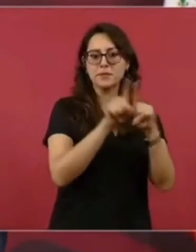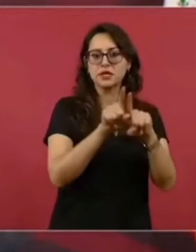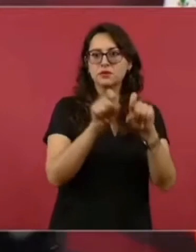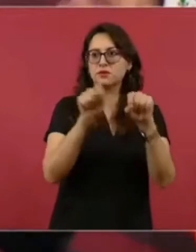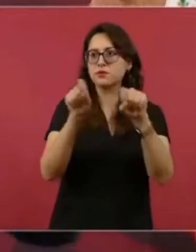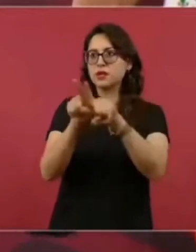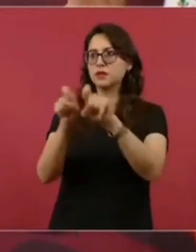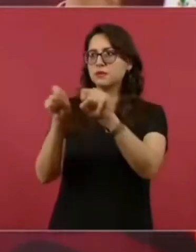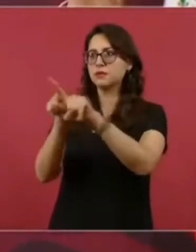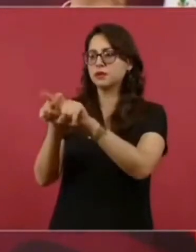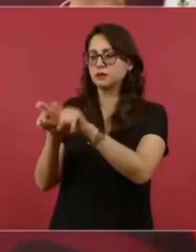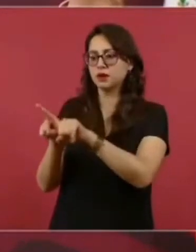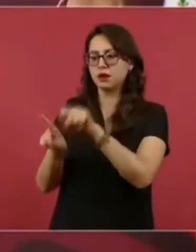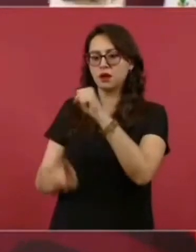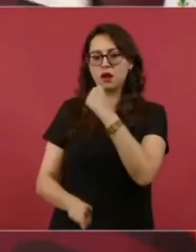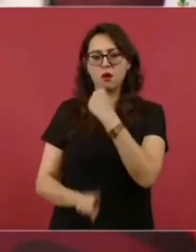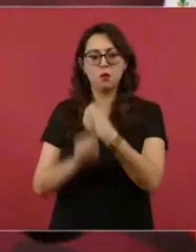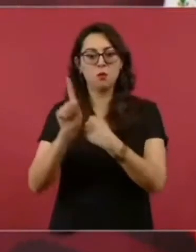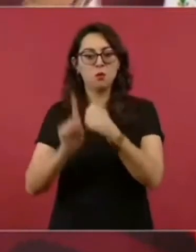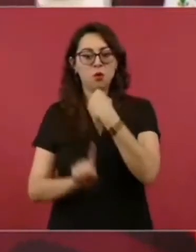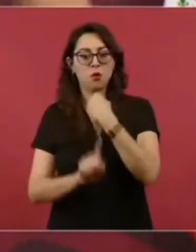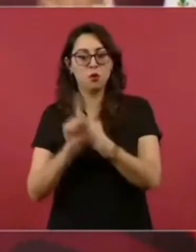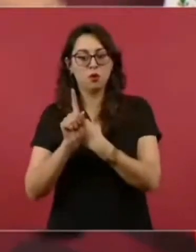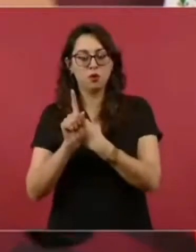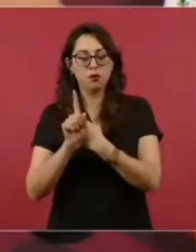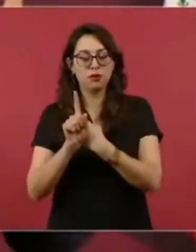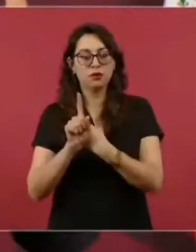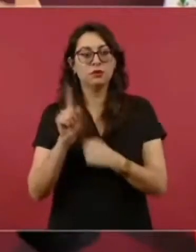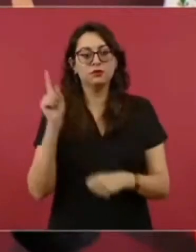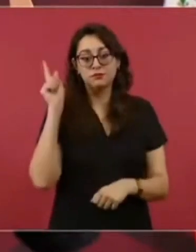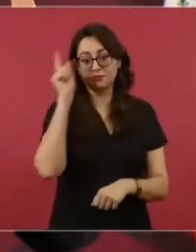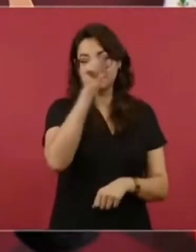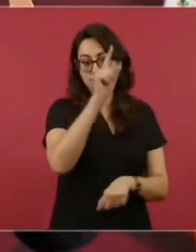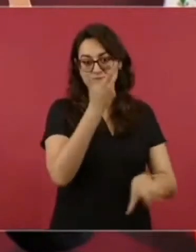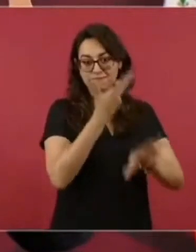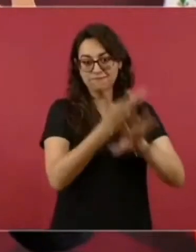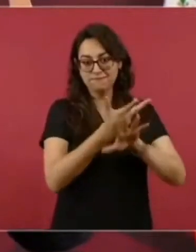y declaró que había dado dinero